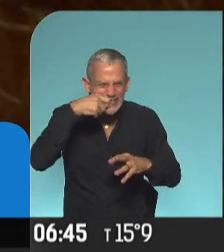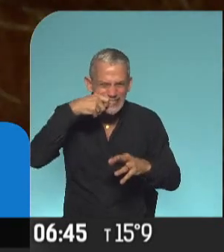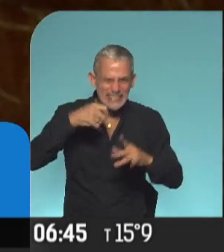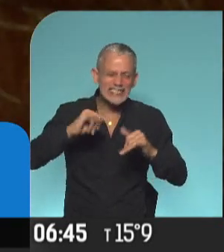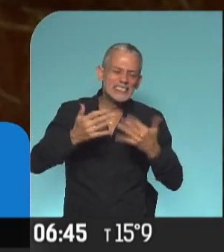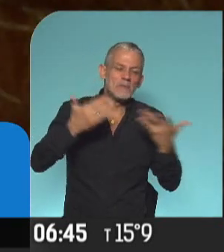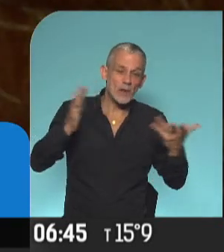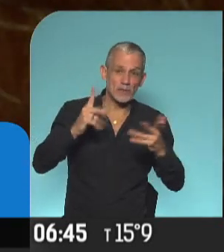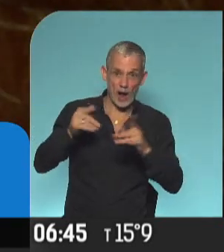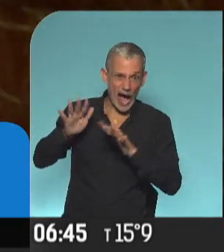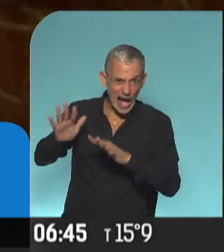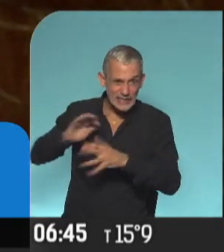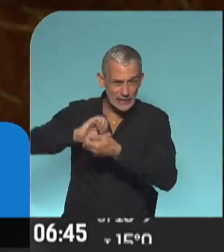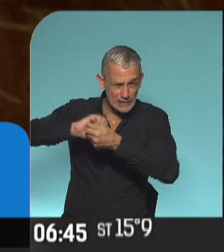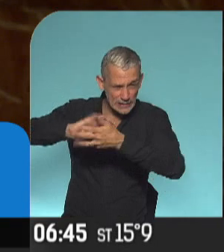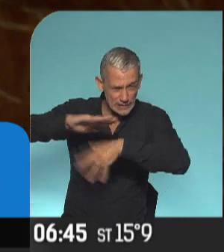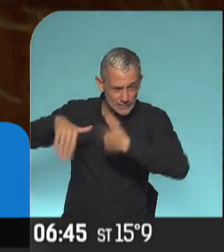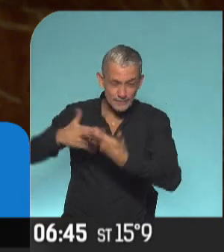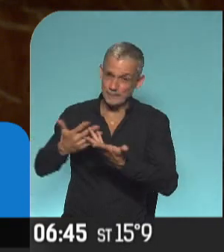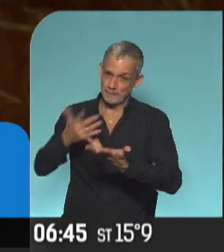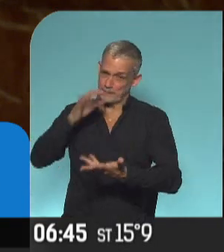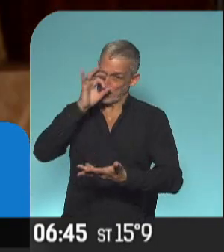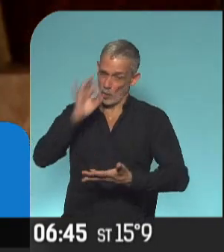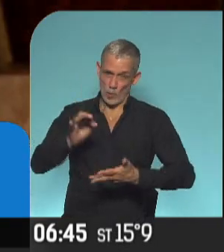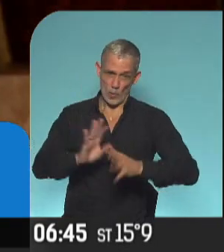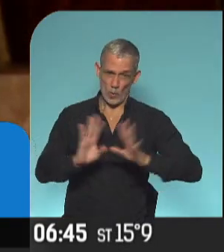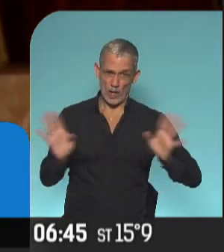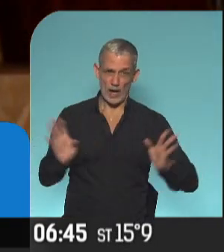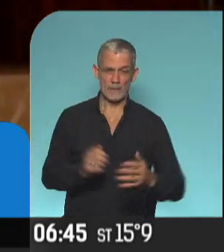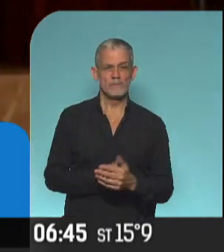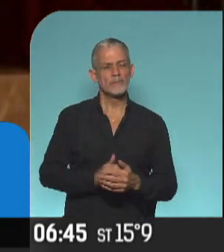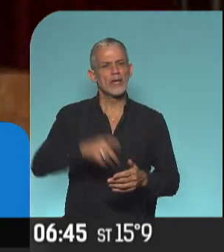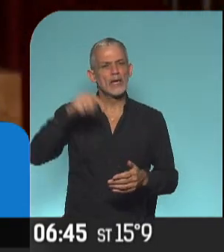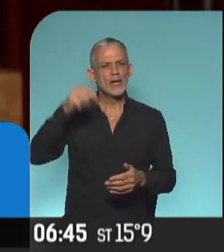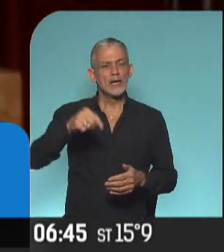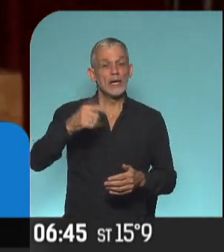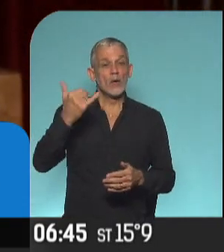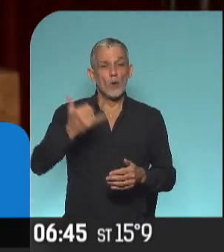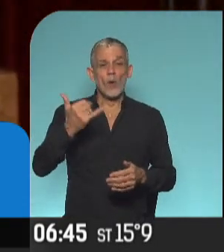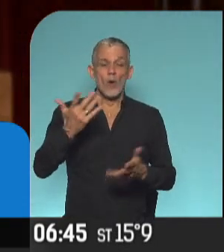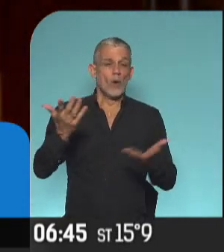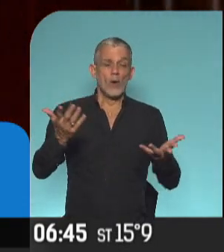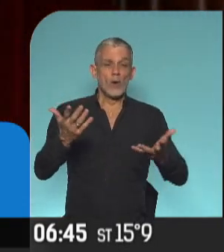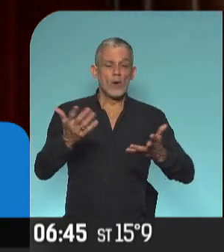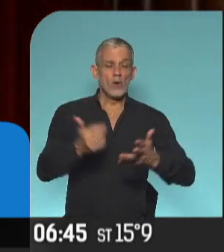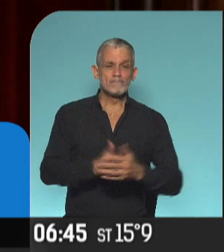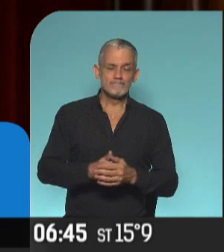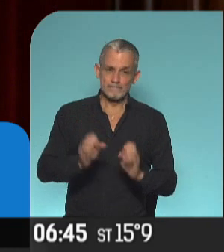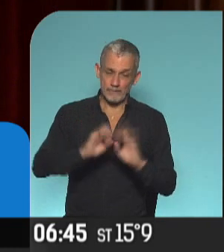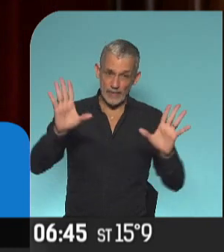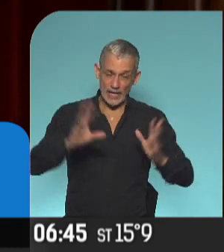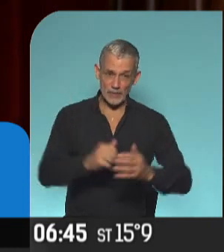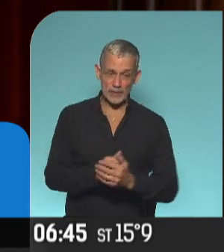nunca una situación de este nivel. Tuvimos un hecho lamentable, ahora